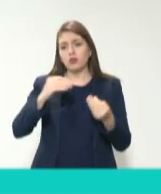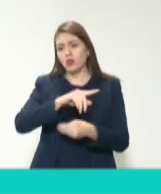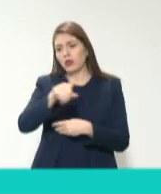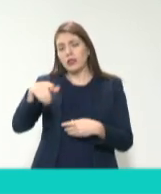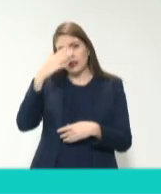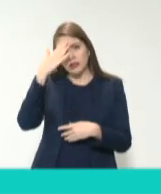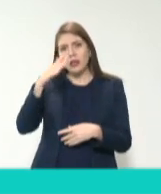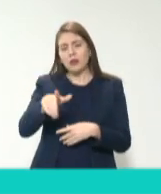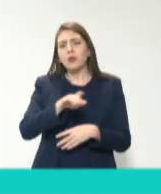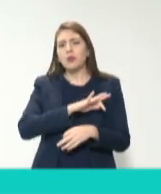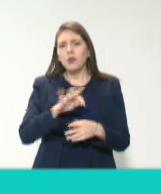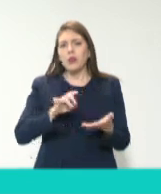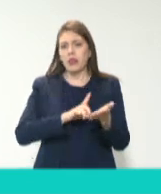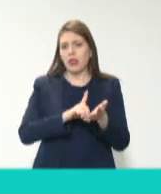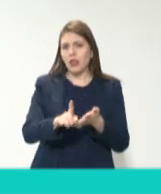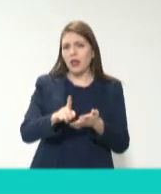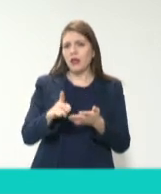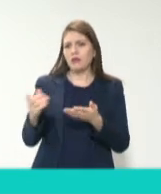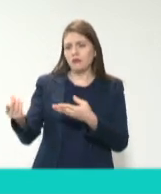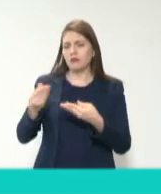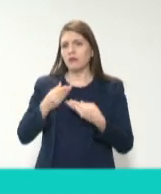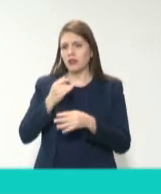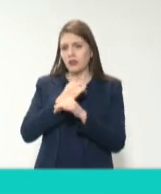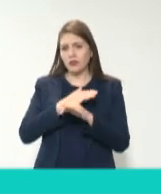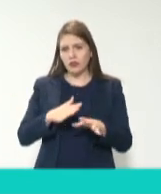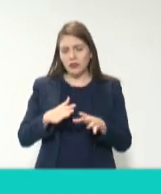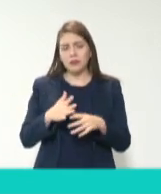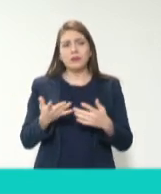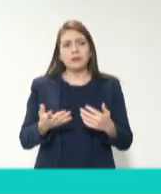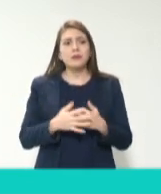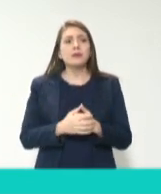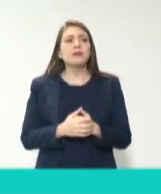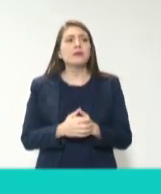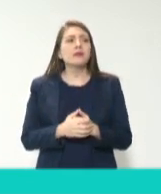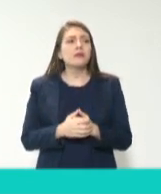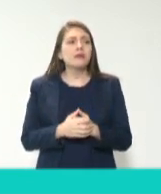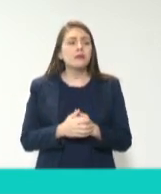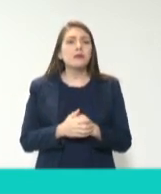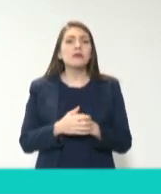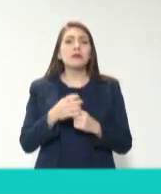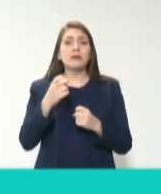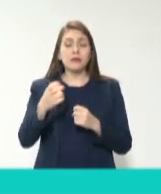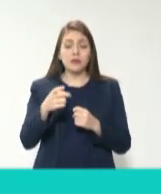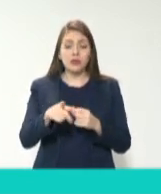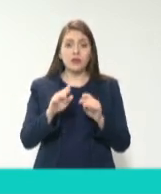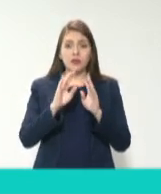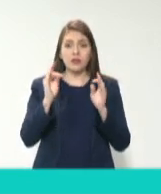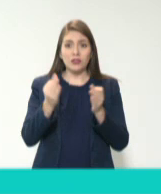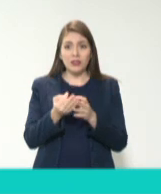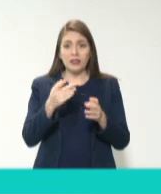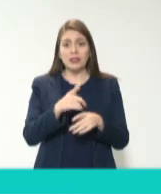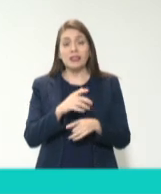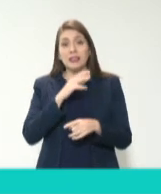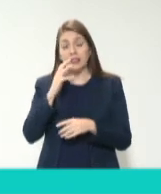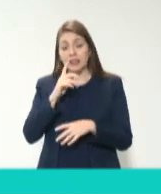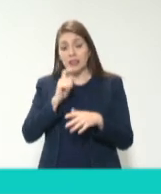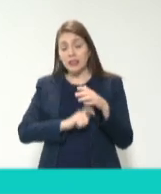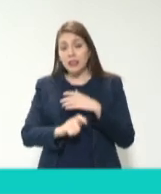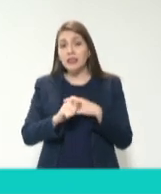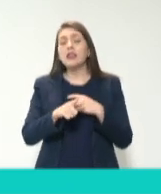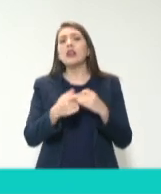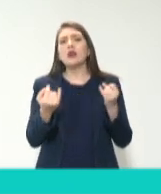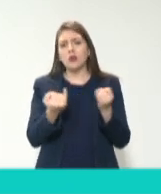muy importante que hemos logrado con esto. Bueno, obviamente estas medidas anticorrupción también van de la mano